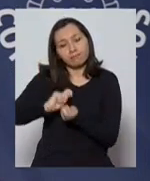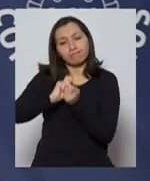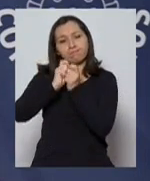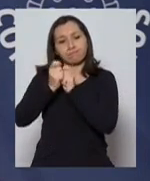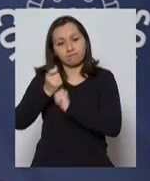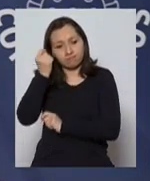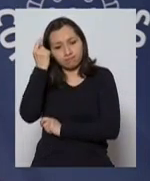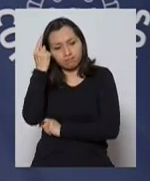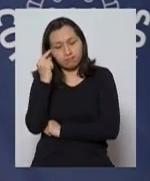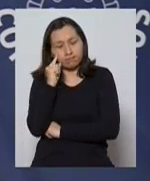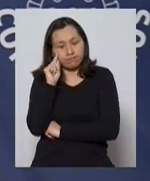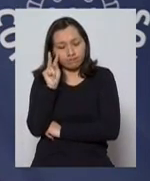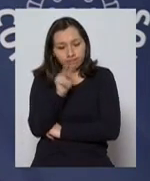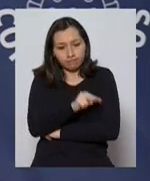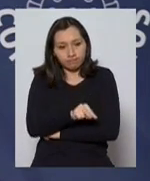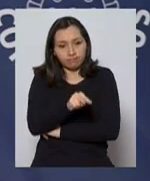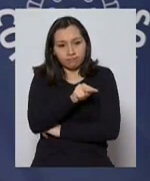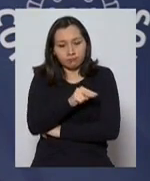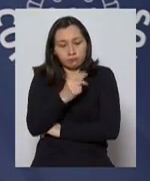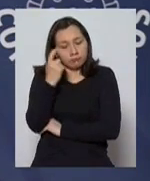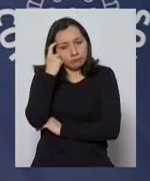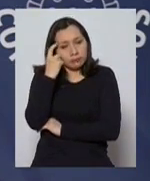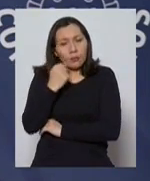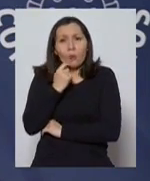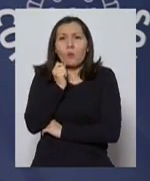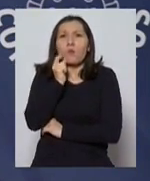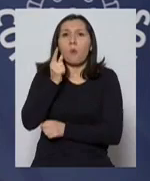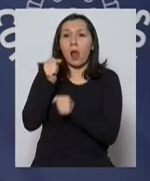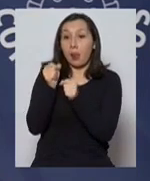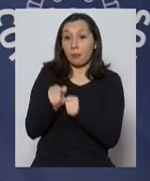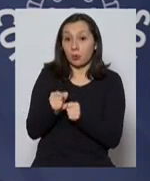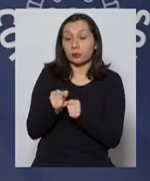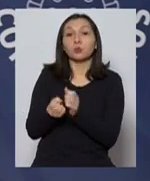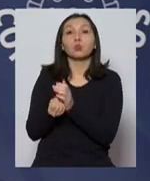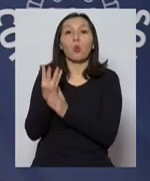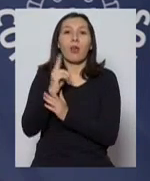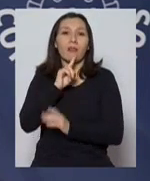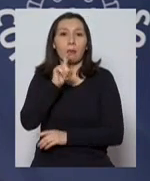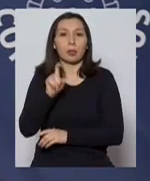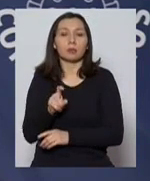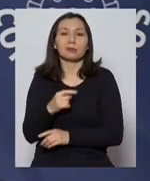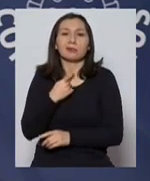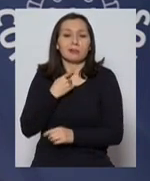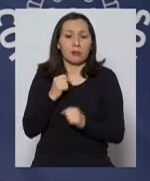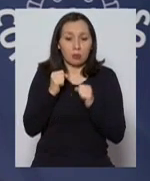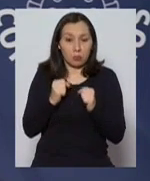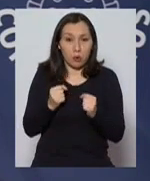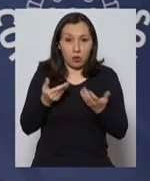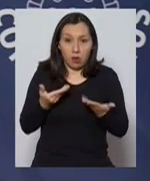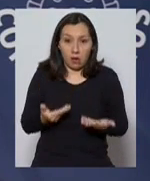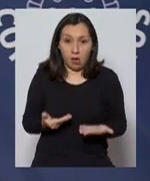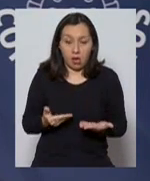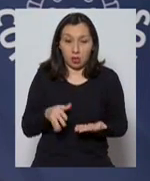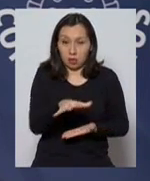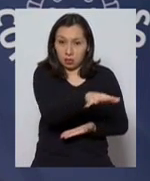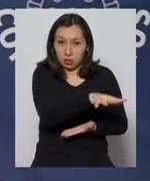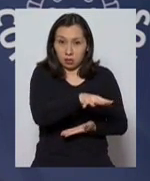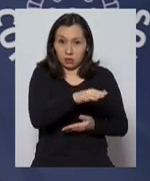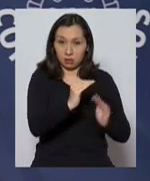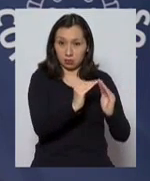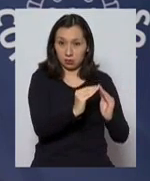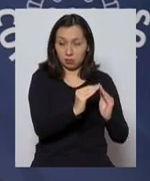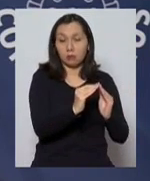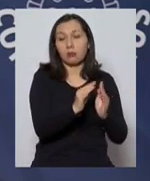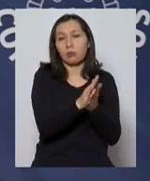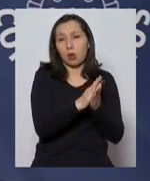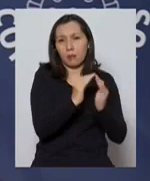en el sentido de decir qué posibilidades, es una pregunta nueva, qué posibilidad en este lugar concreto, en este